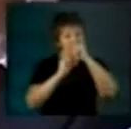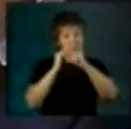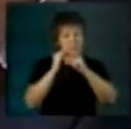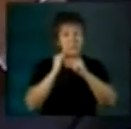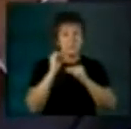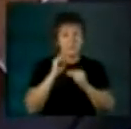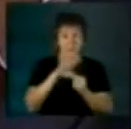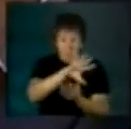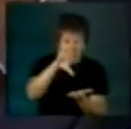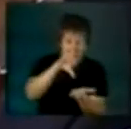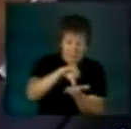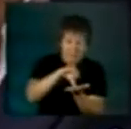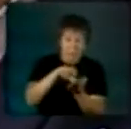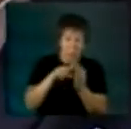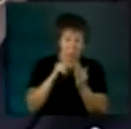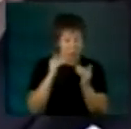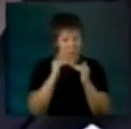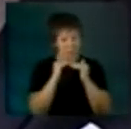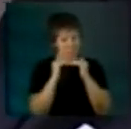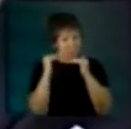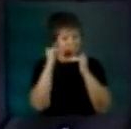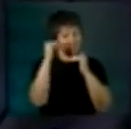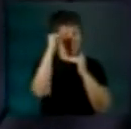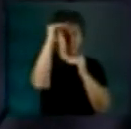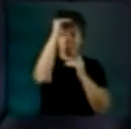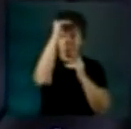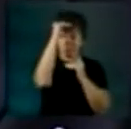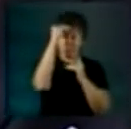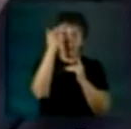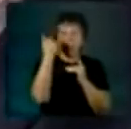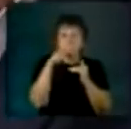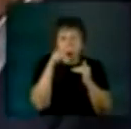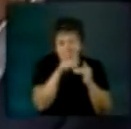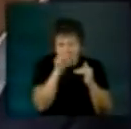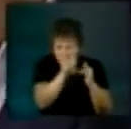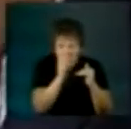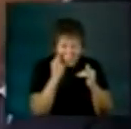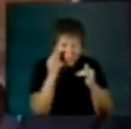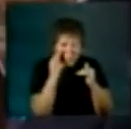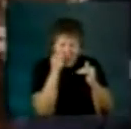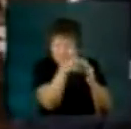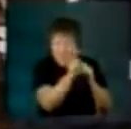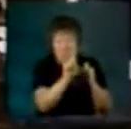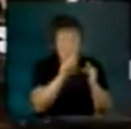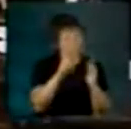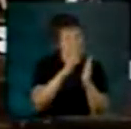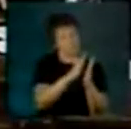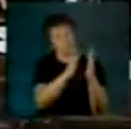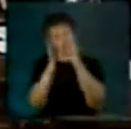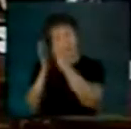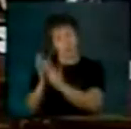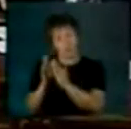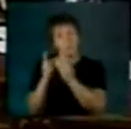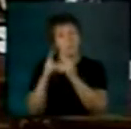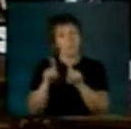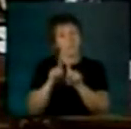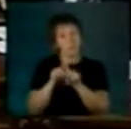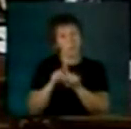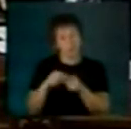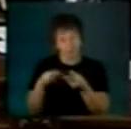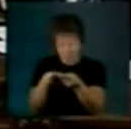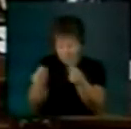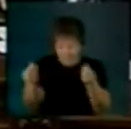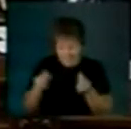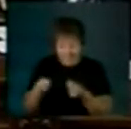resto del país. Los problemas son hoy otros la sustentabilidad del suelo